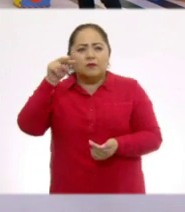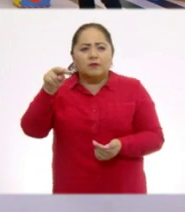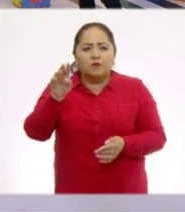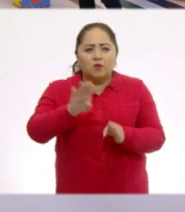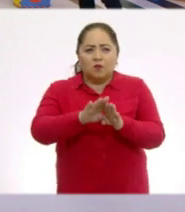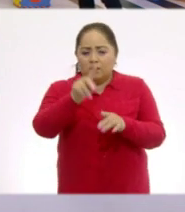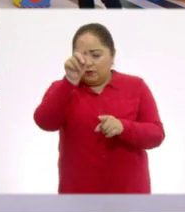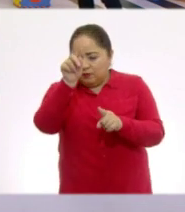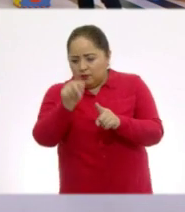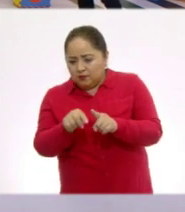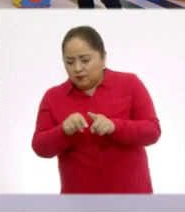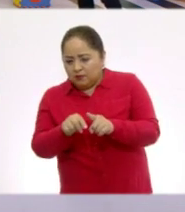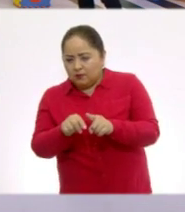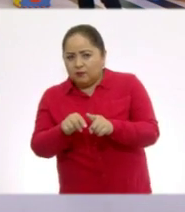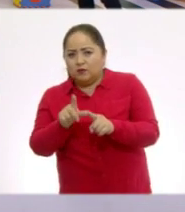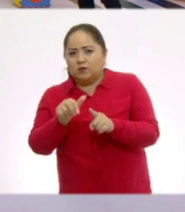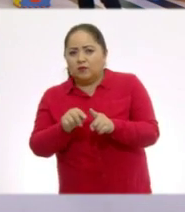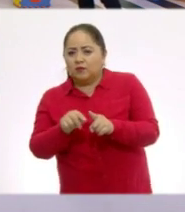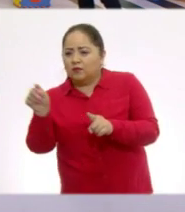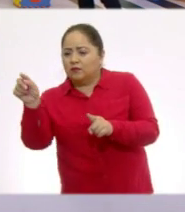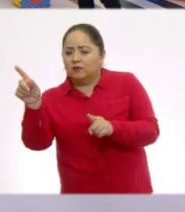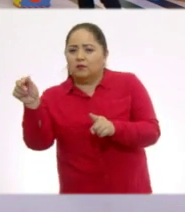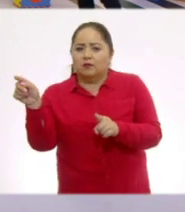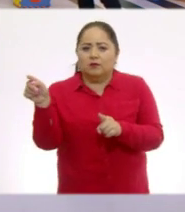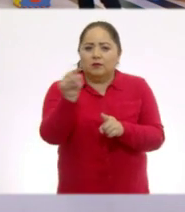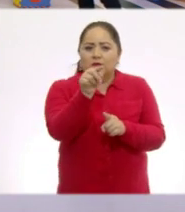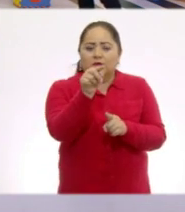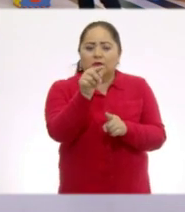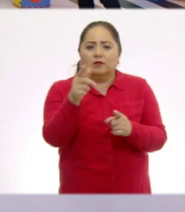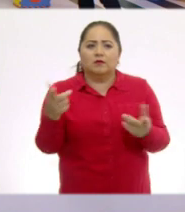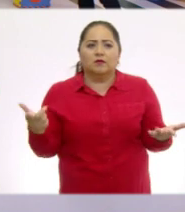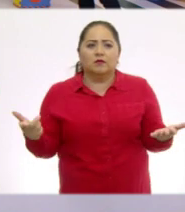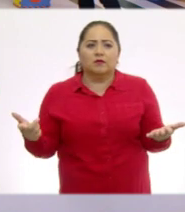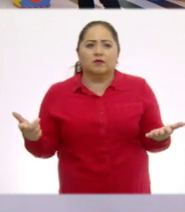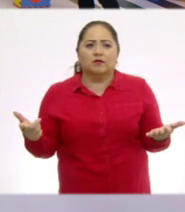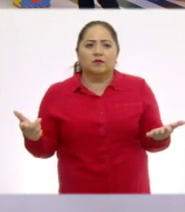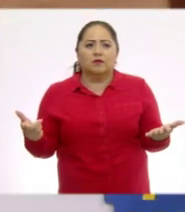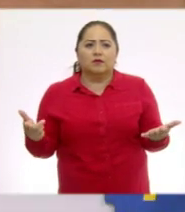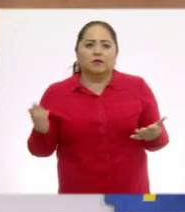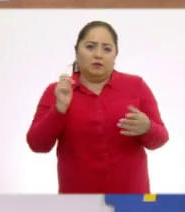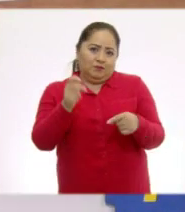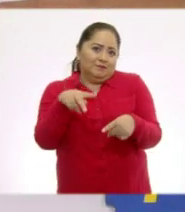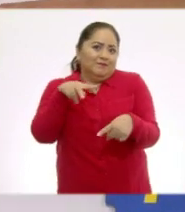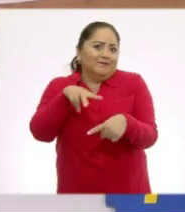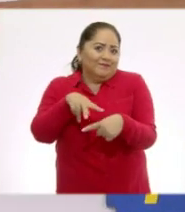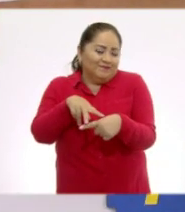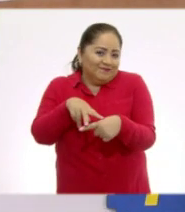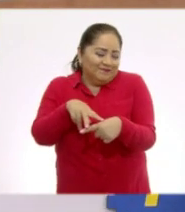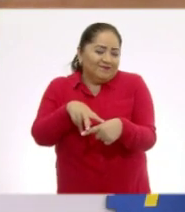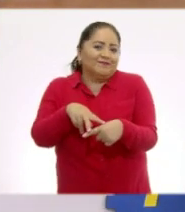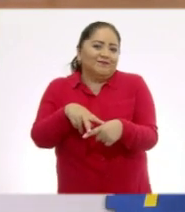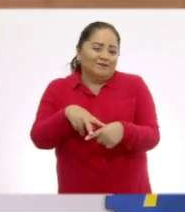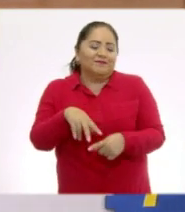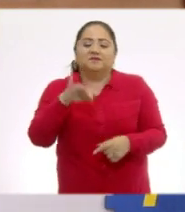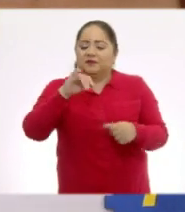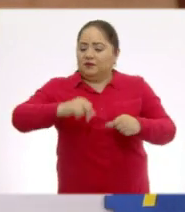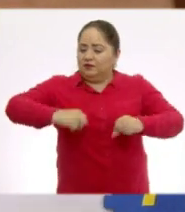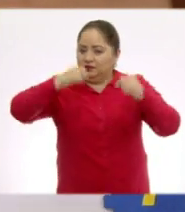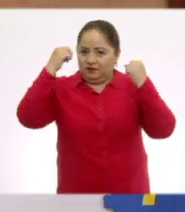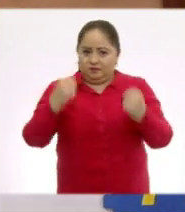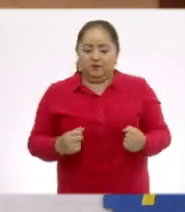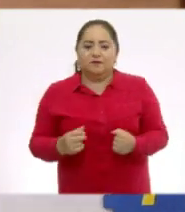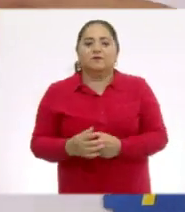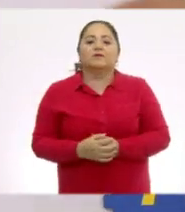una punta esquina. Y acá también. Y otra. Es un triángulo. ¿Es un triángulo? ¿Seguros?